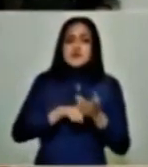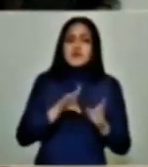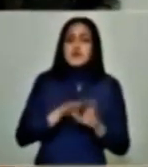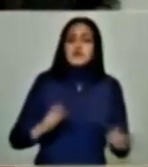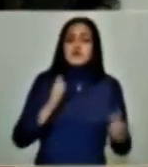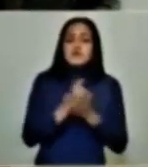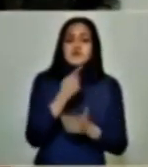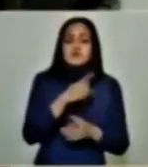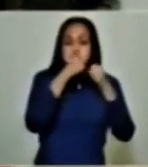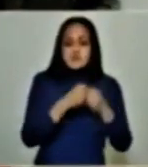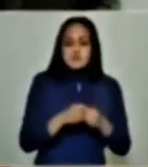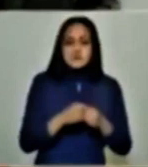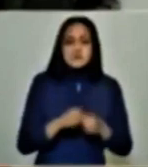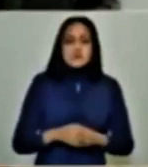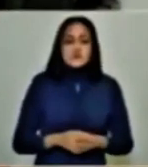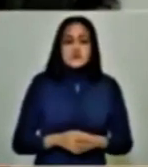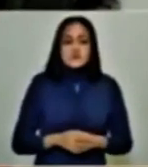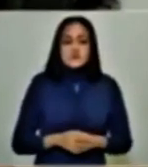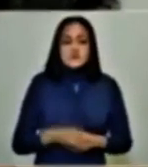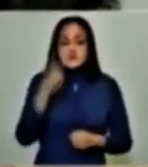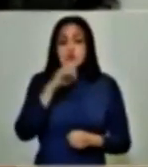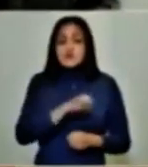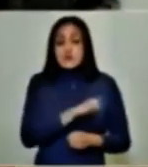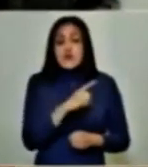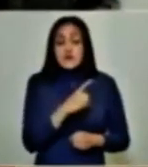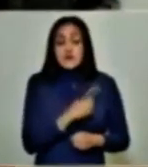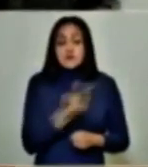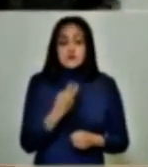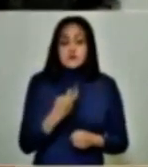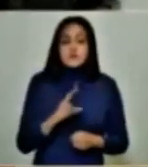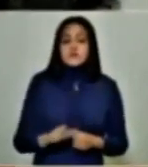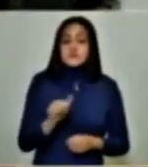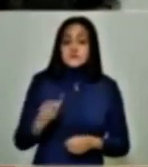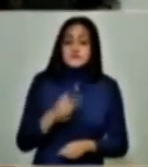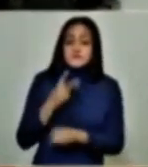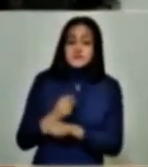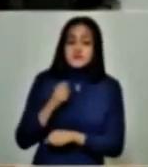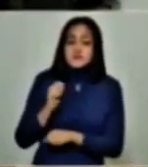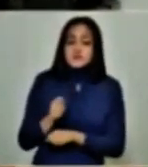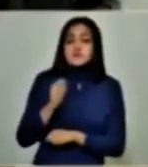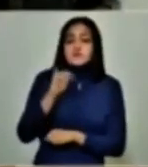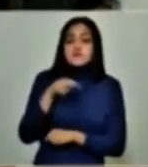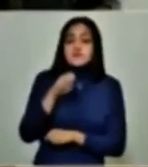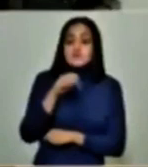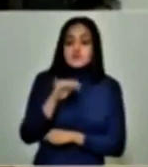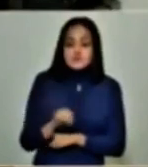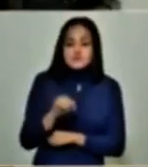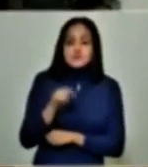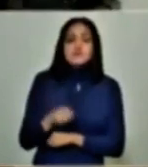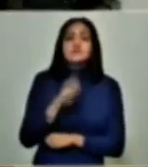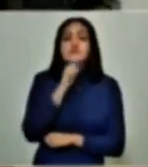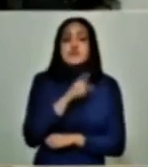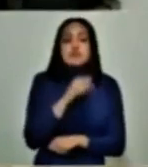aportación a seguridad a la salud, y el otro que es lo del Insabi. El Insabi